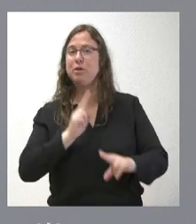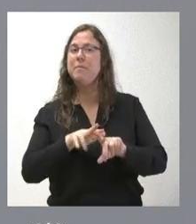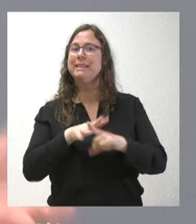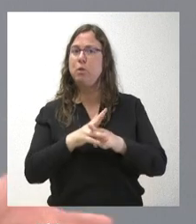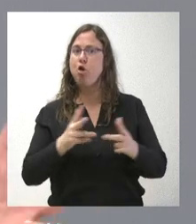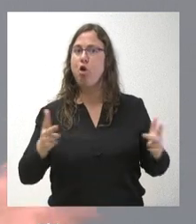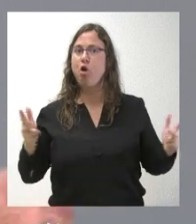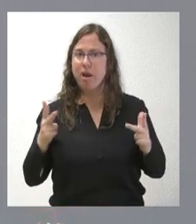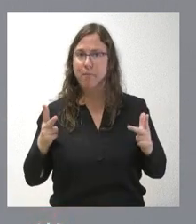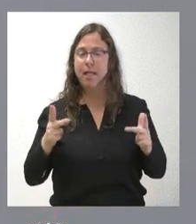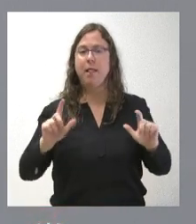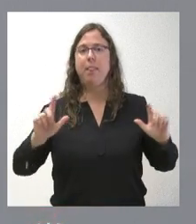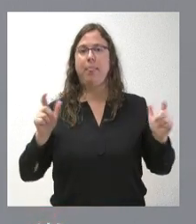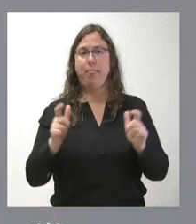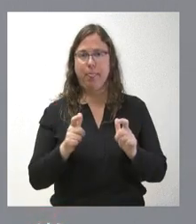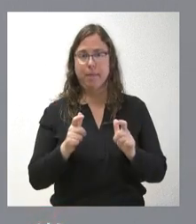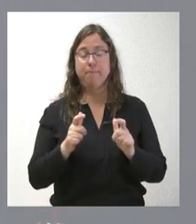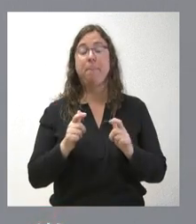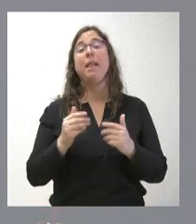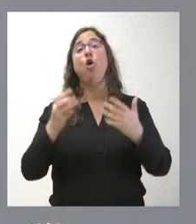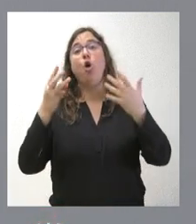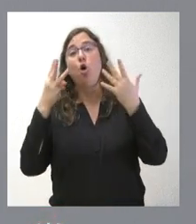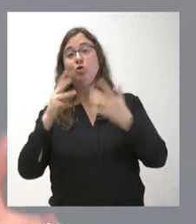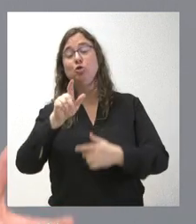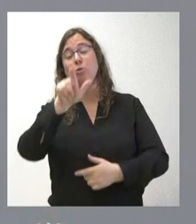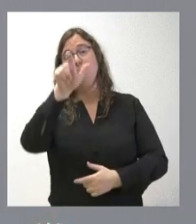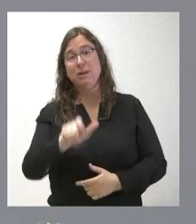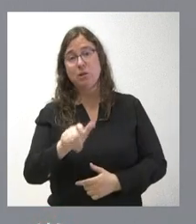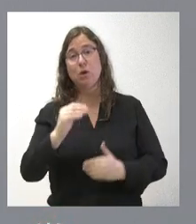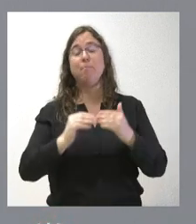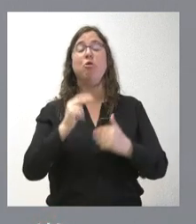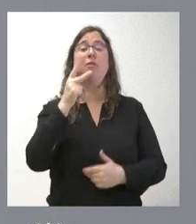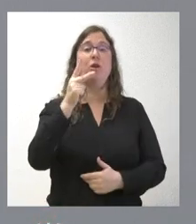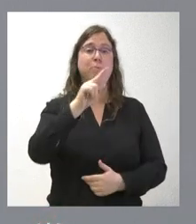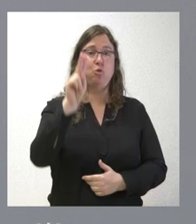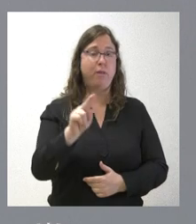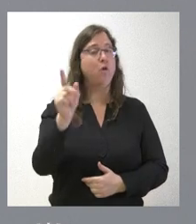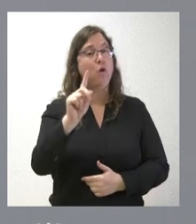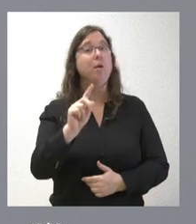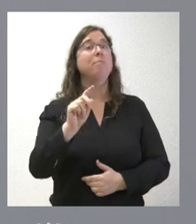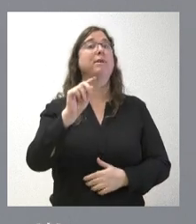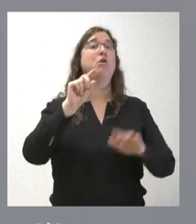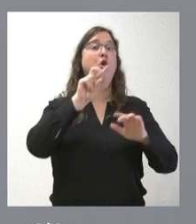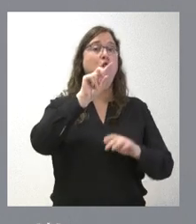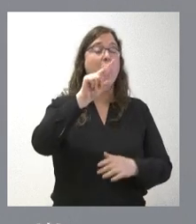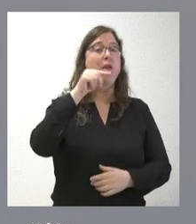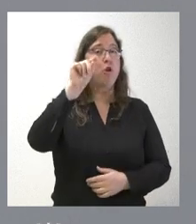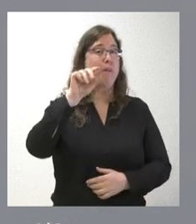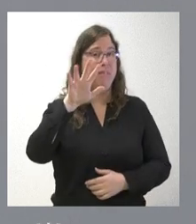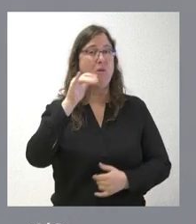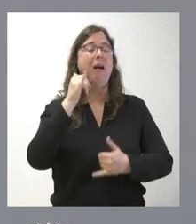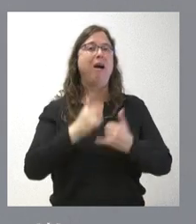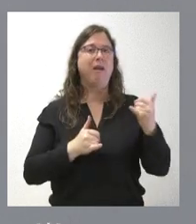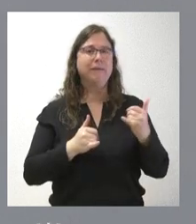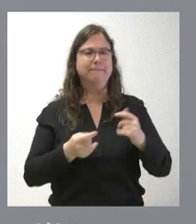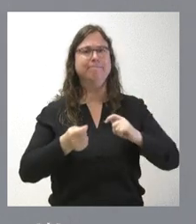despoblación. No está por debajo de los ocho habitantes kilómetro cuadrado que tienen otras zonas europeas, pero sí por debajo de ese 12,5 y nos impulsó en momento